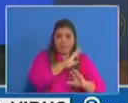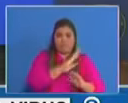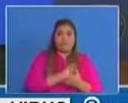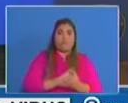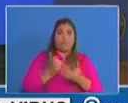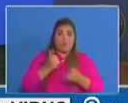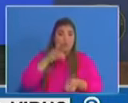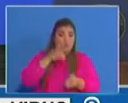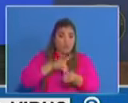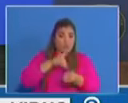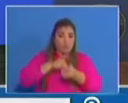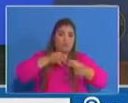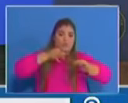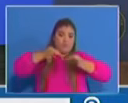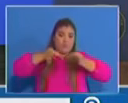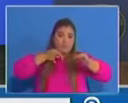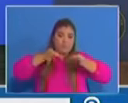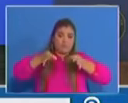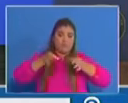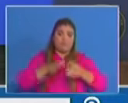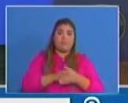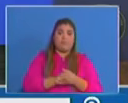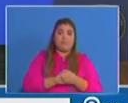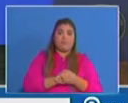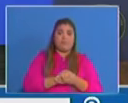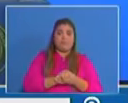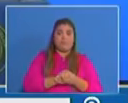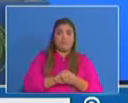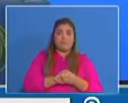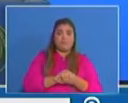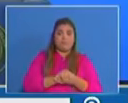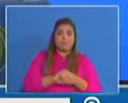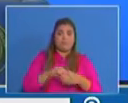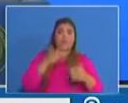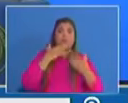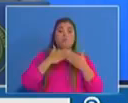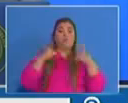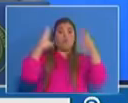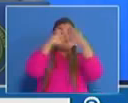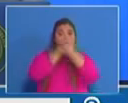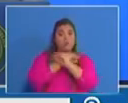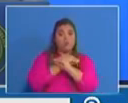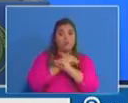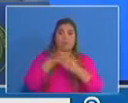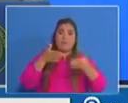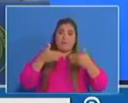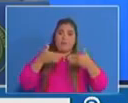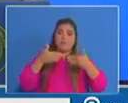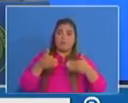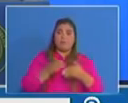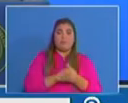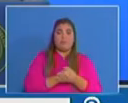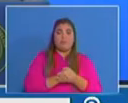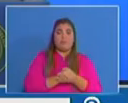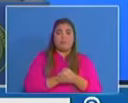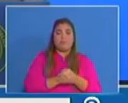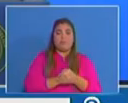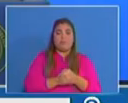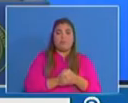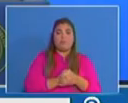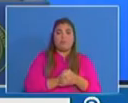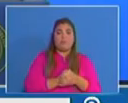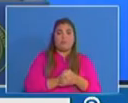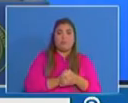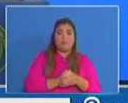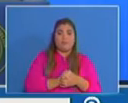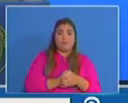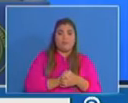palabra Rodrigo. Muchas gracias, señora Ministra. Buenas noches a toda la audiencia de Panamá. En seguimiento a lo que hemos